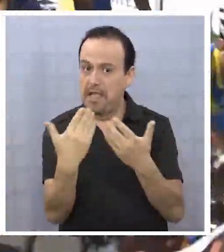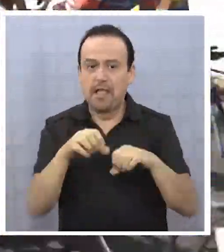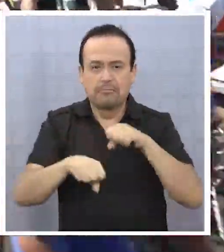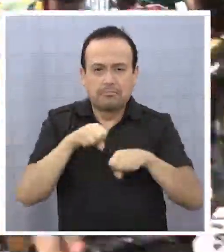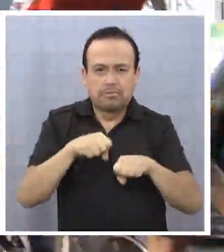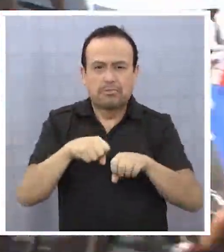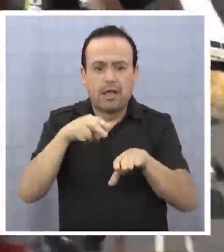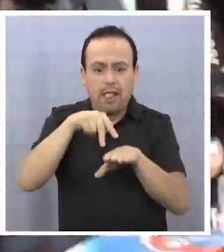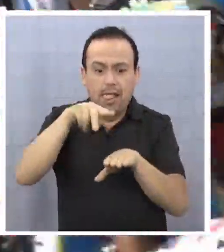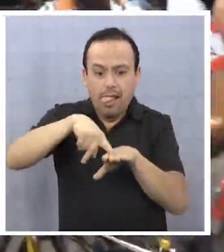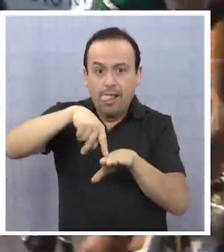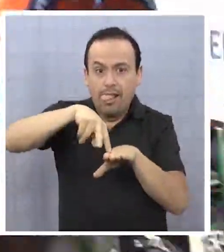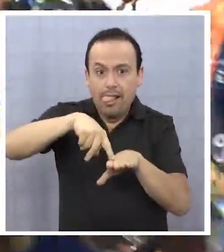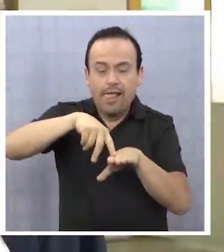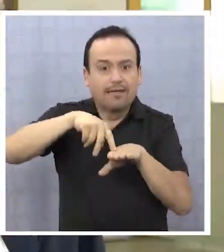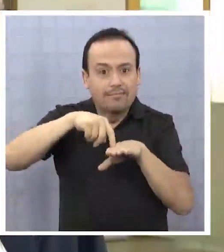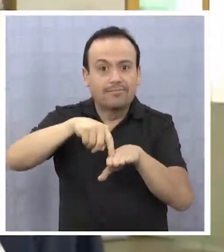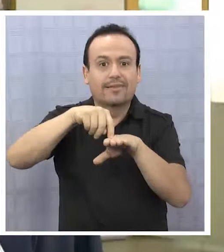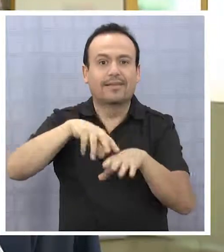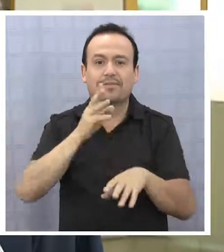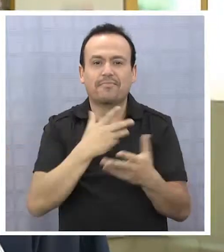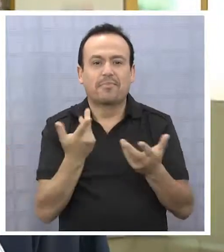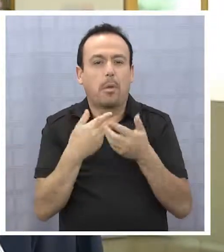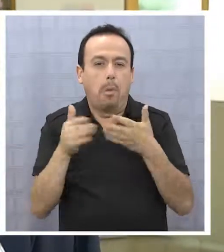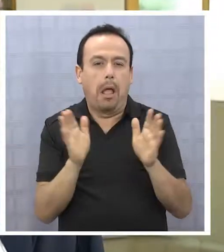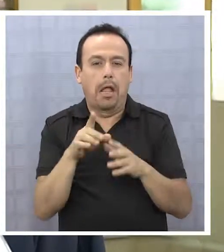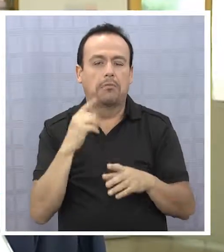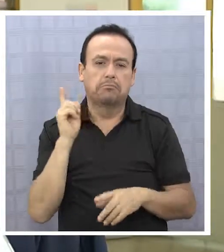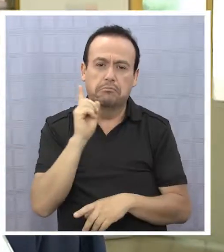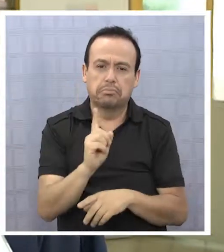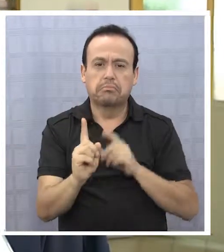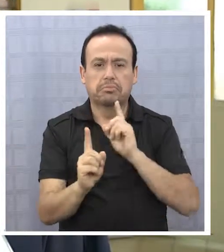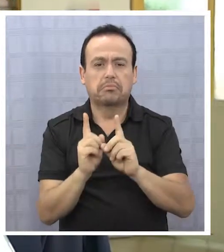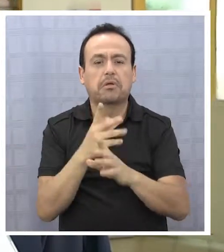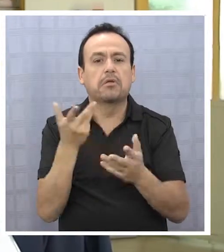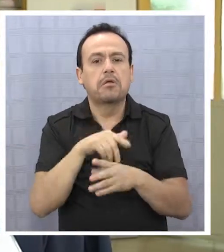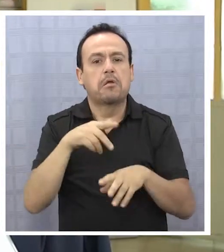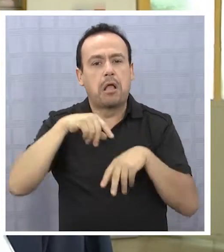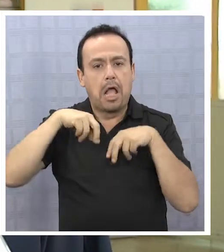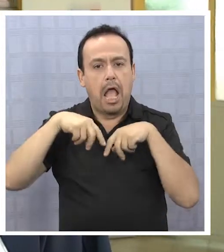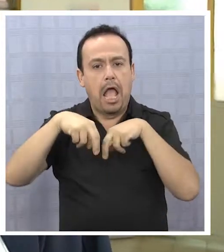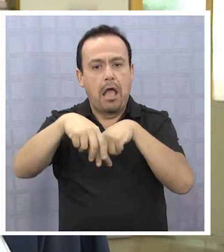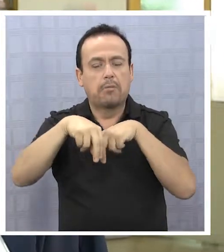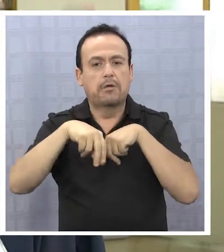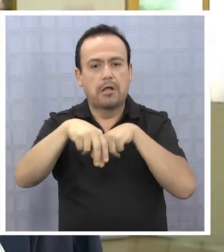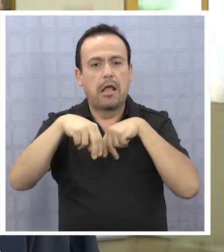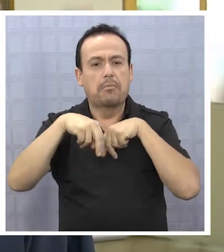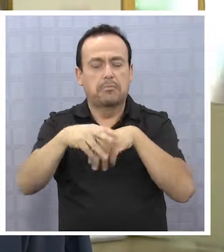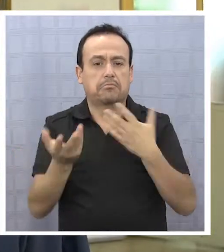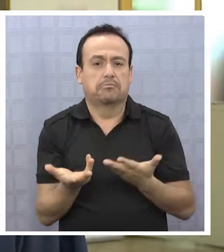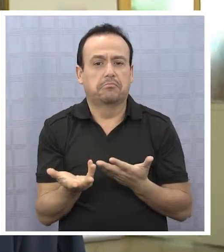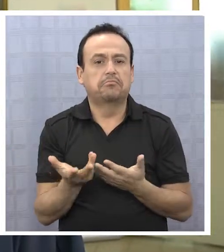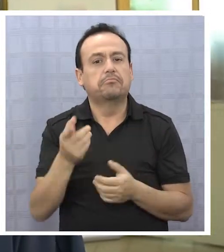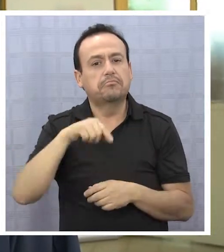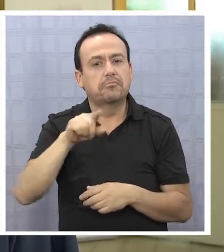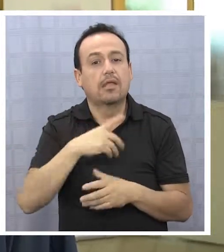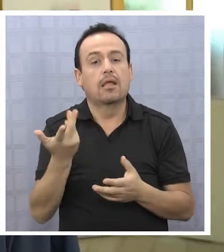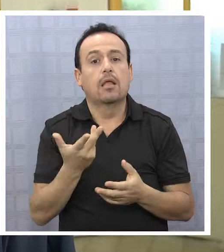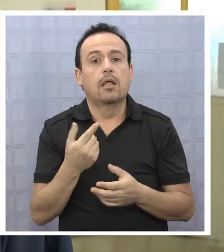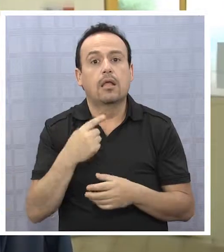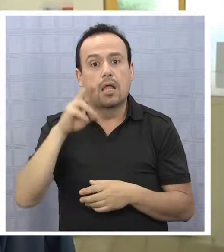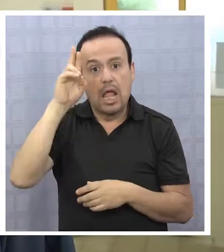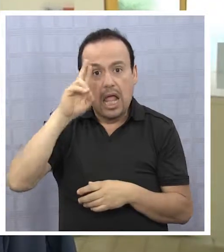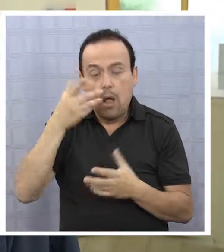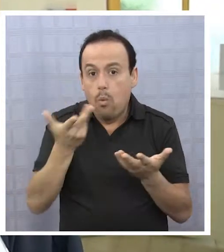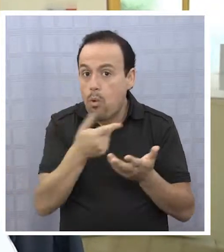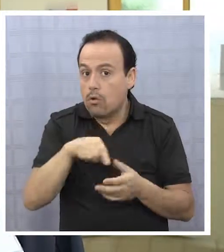scooter, patineta, patines, y si no tienen eso, que igual acudan y podamos hacer la caminata. Recordemos que estamos en una situación de